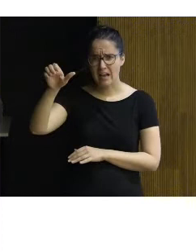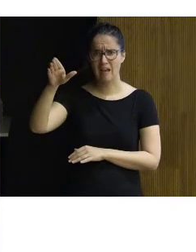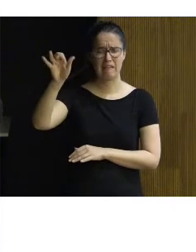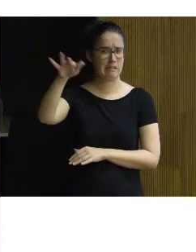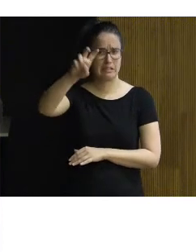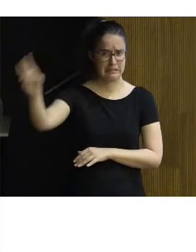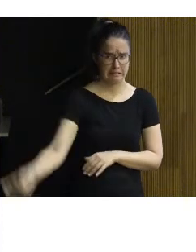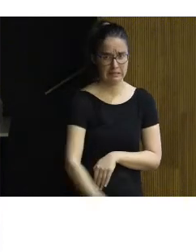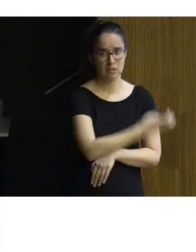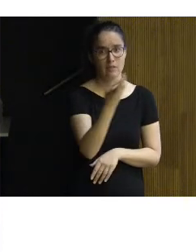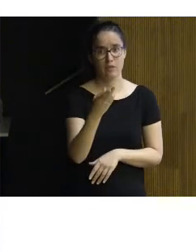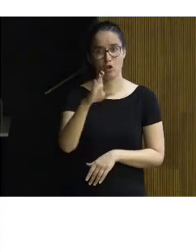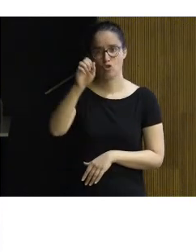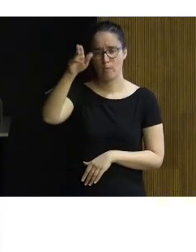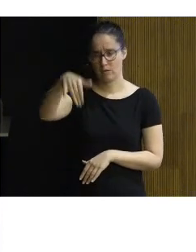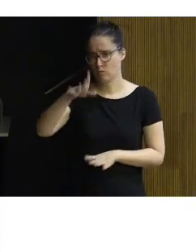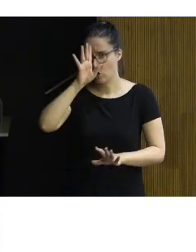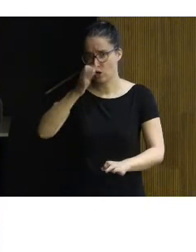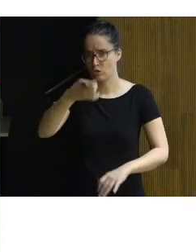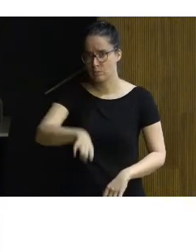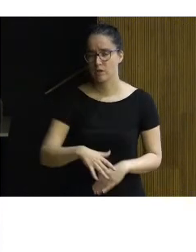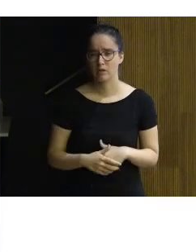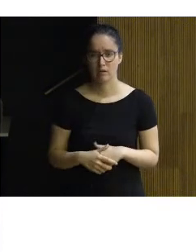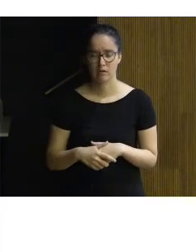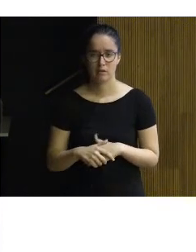y COPANT, por supuesto, en nuestra